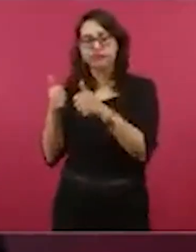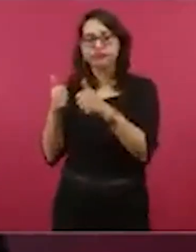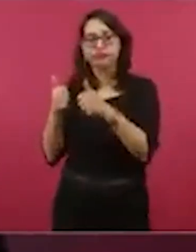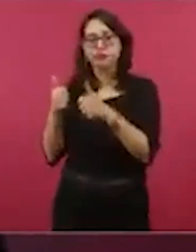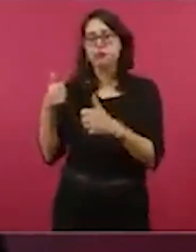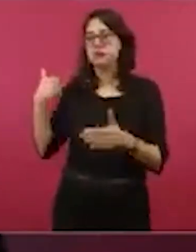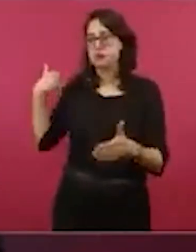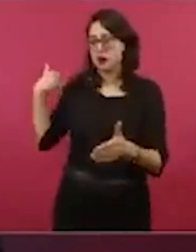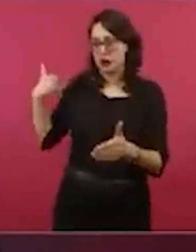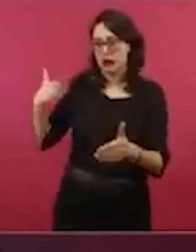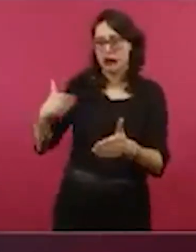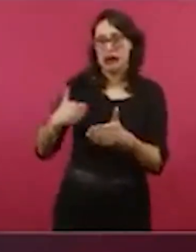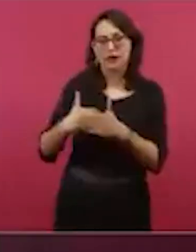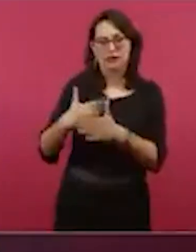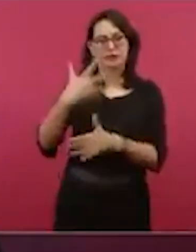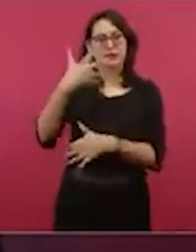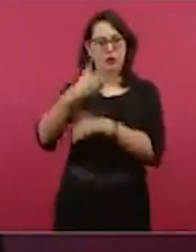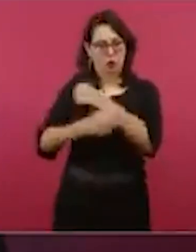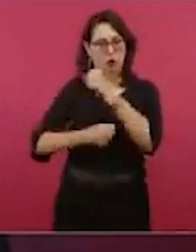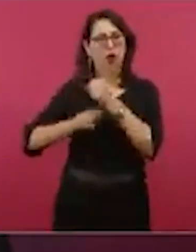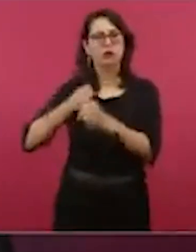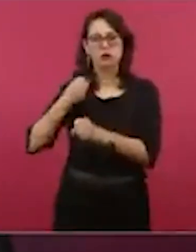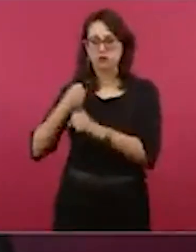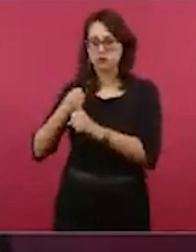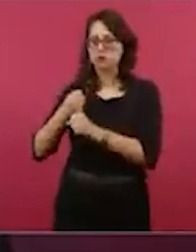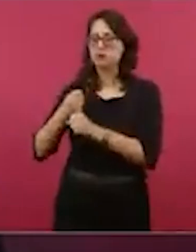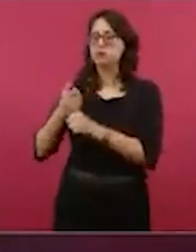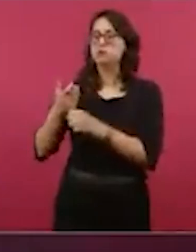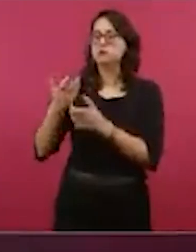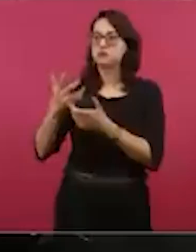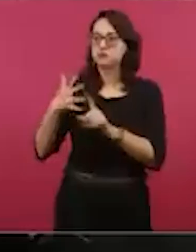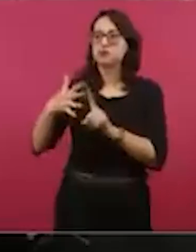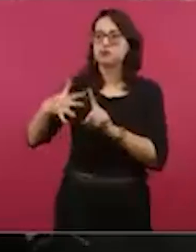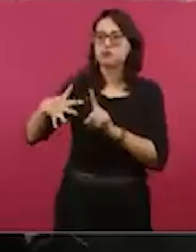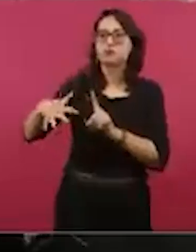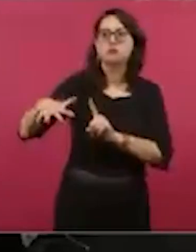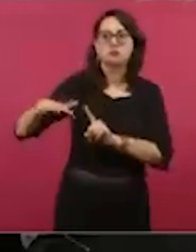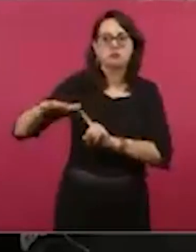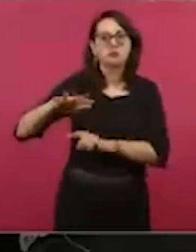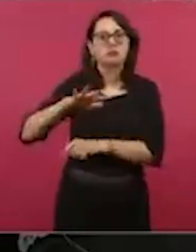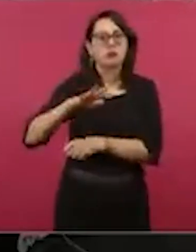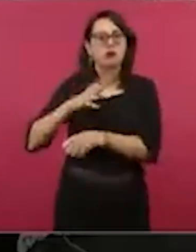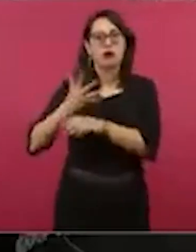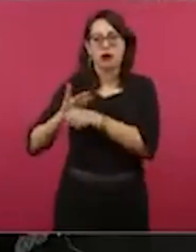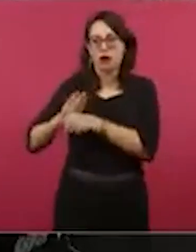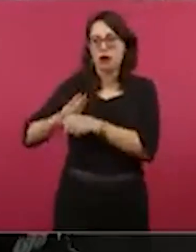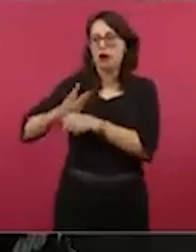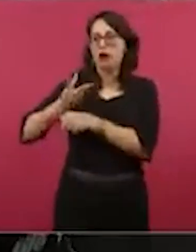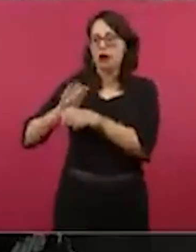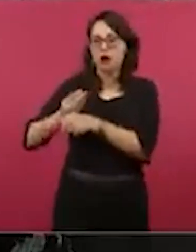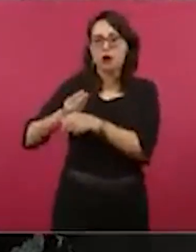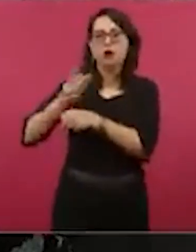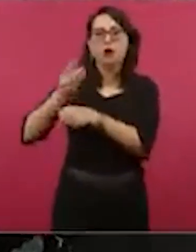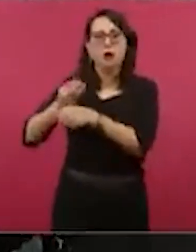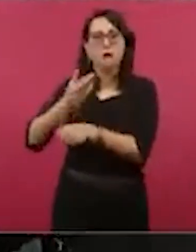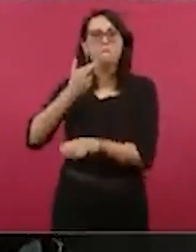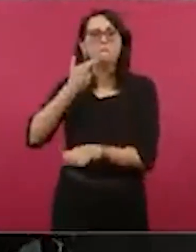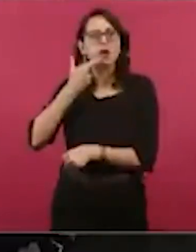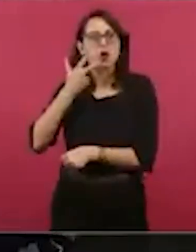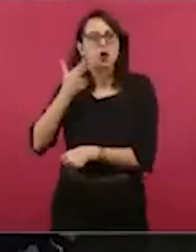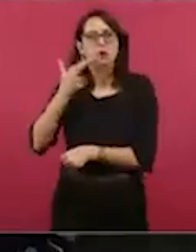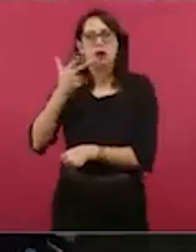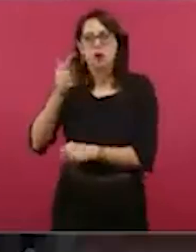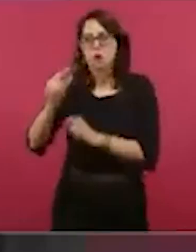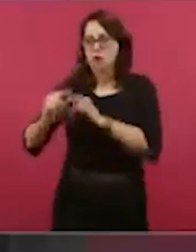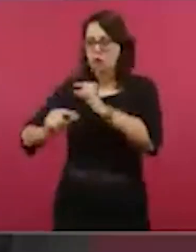a mejorar las condiciones de vida y de trabajo del pueblo de México.